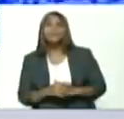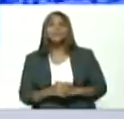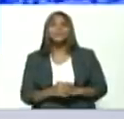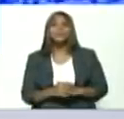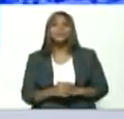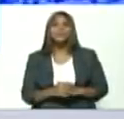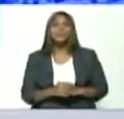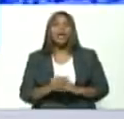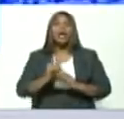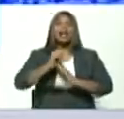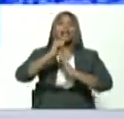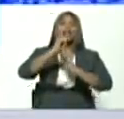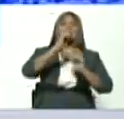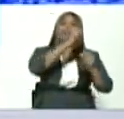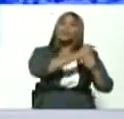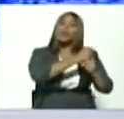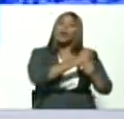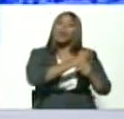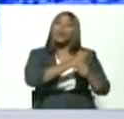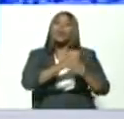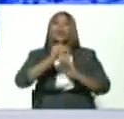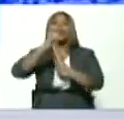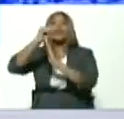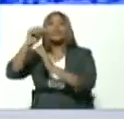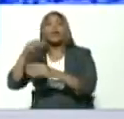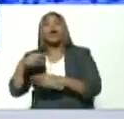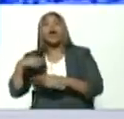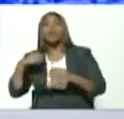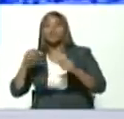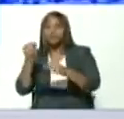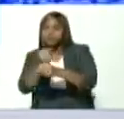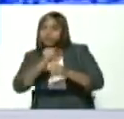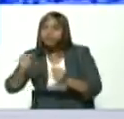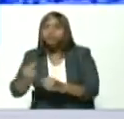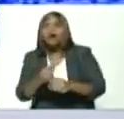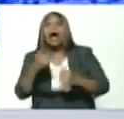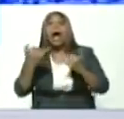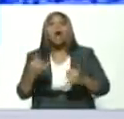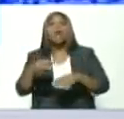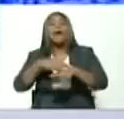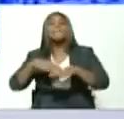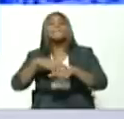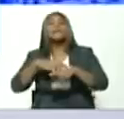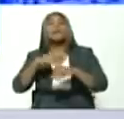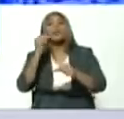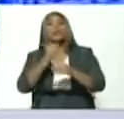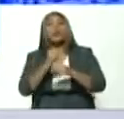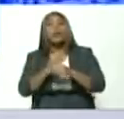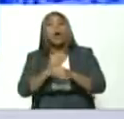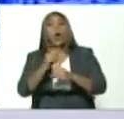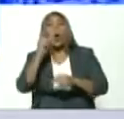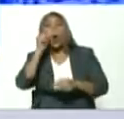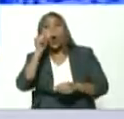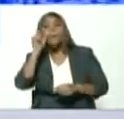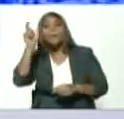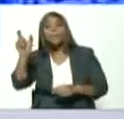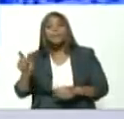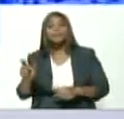líder obrero y trabajador y ahora ministro del trabajo José Ramón Rivero